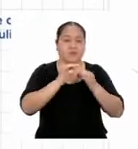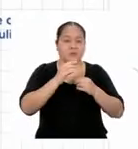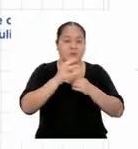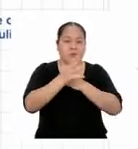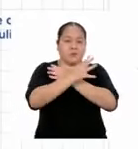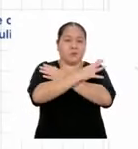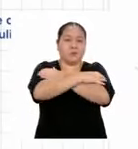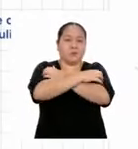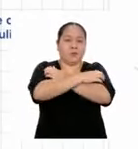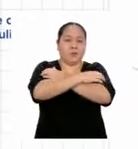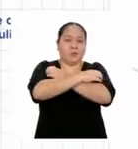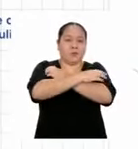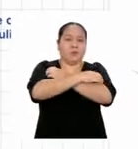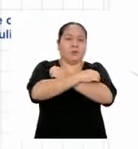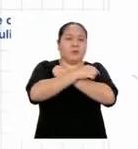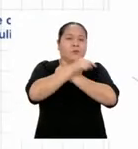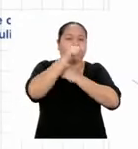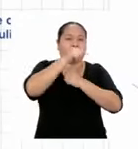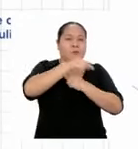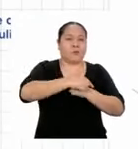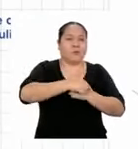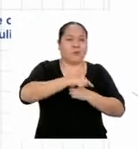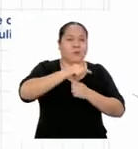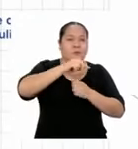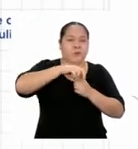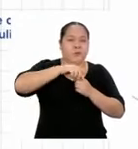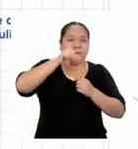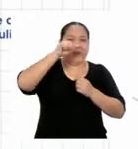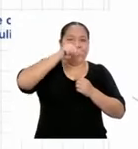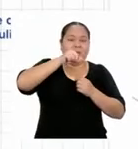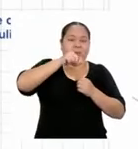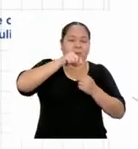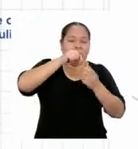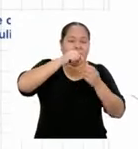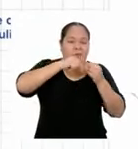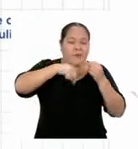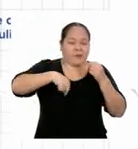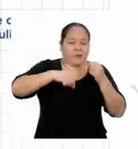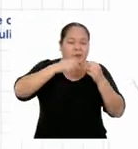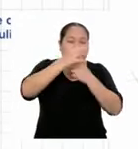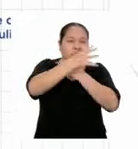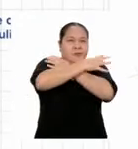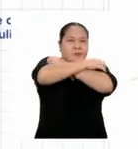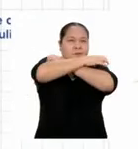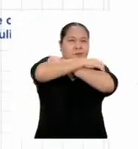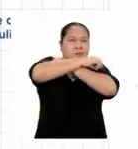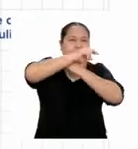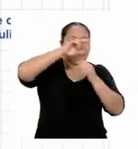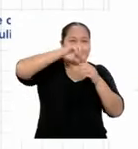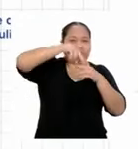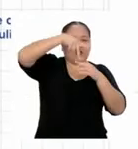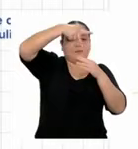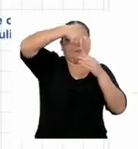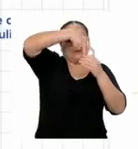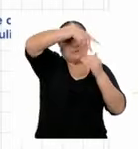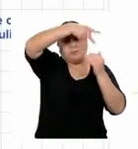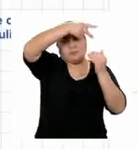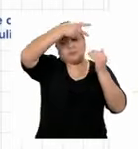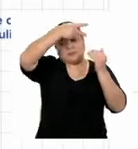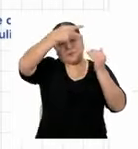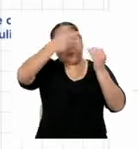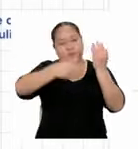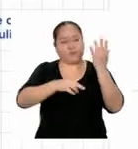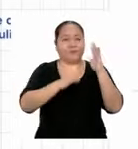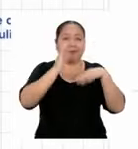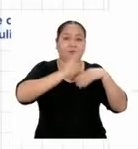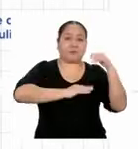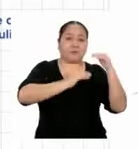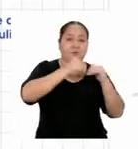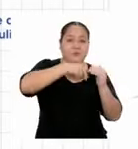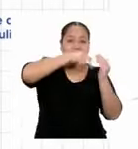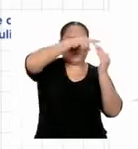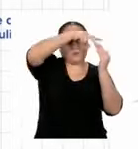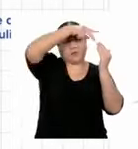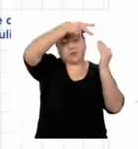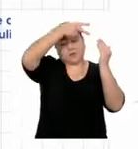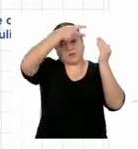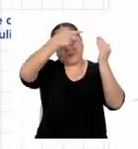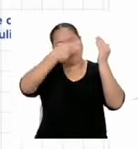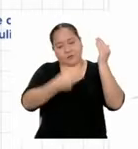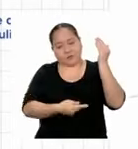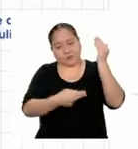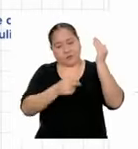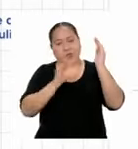osos debería decir, la autopsia determina que Osito de Peluche se tropezó y cayó de la parte más alta de un